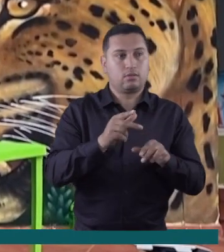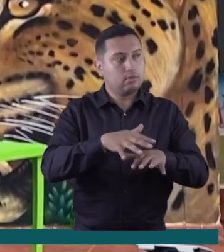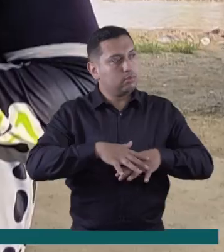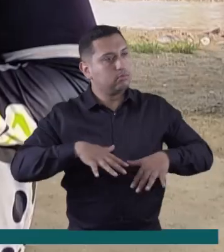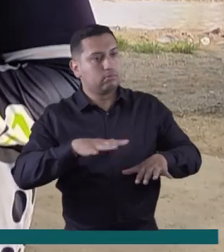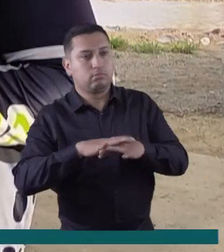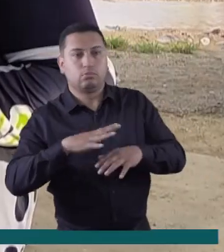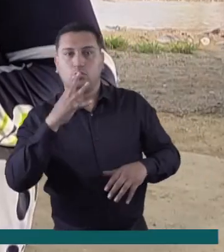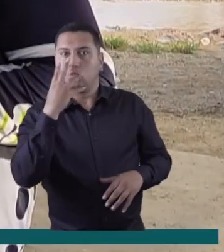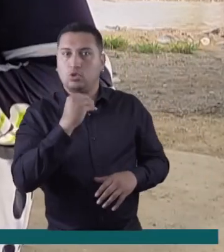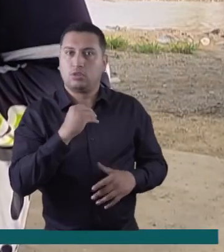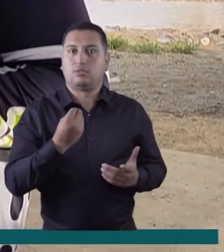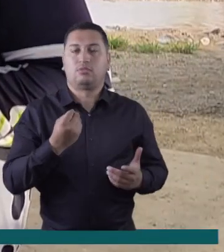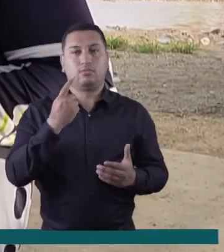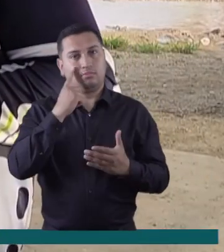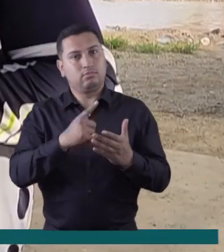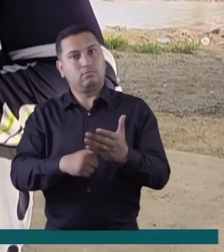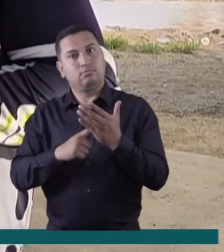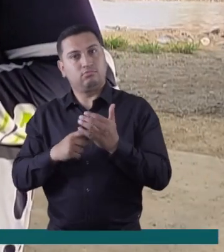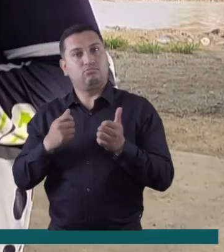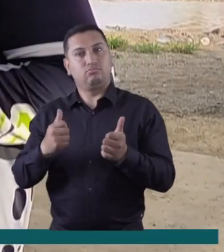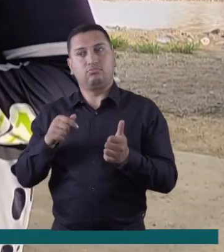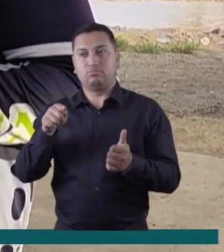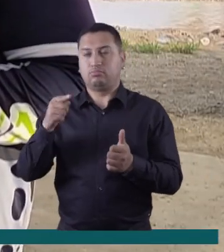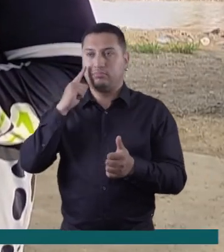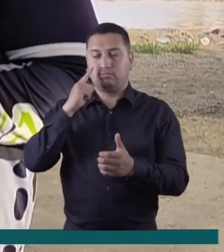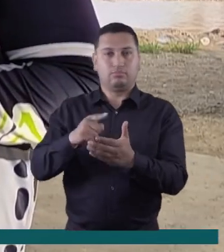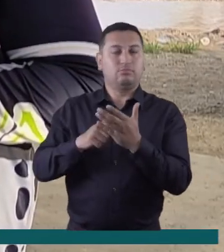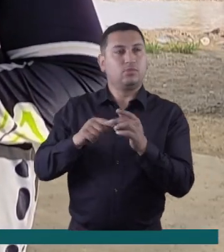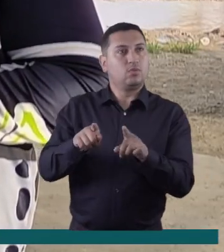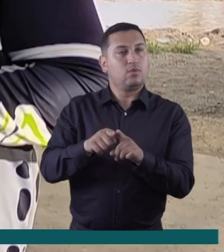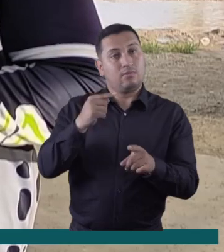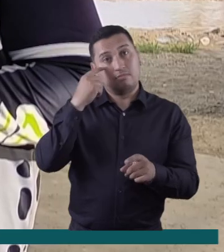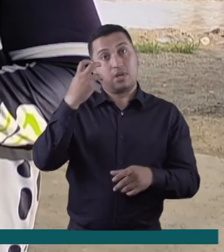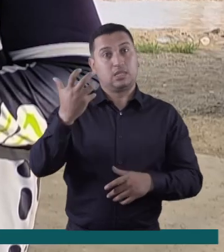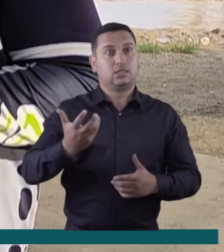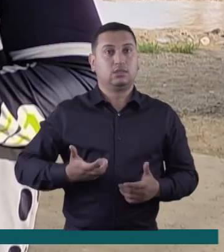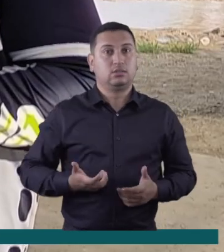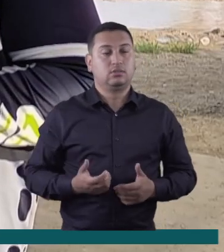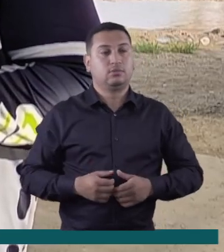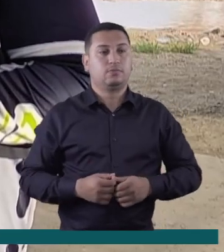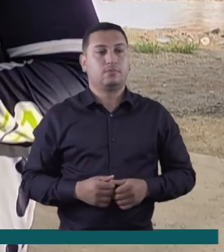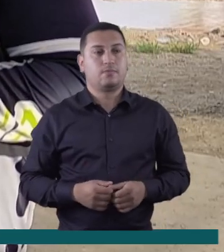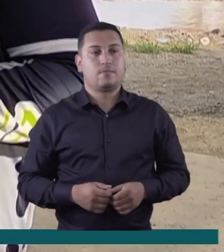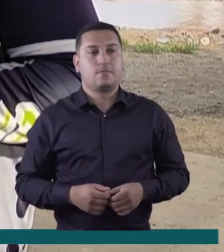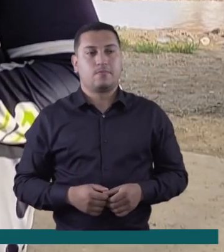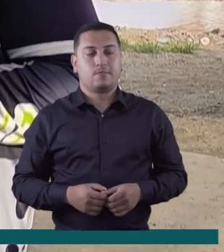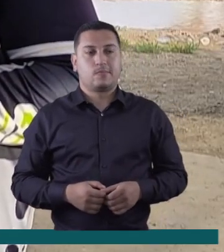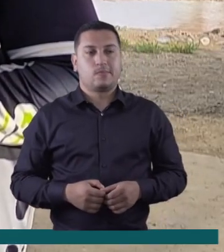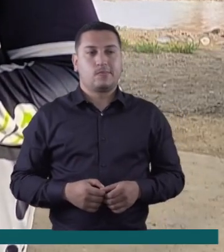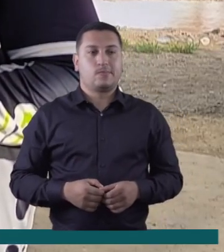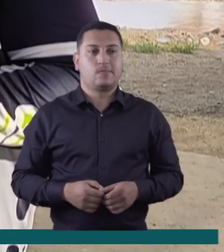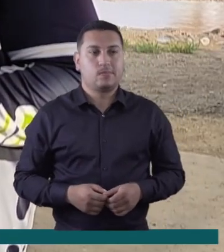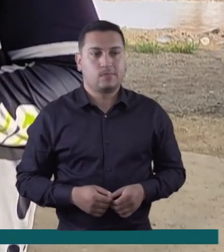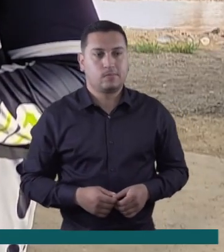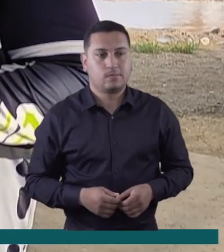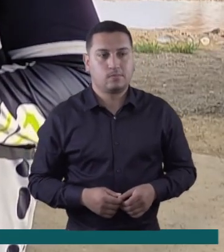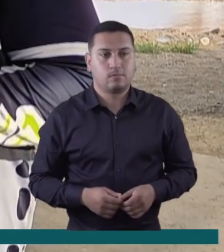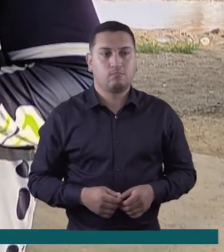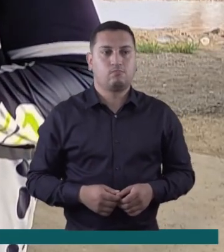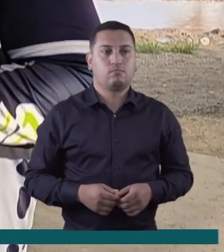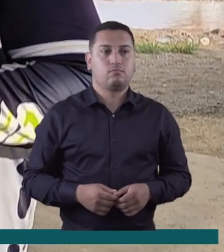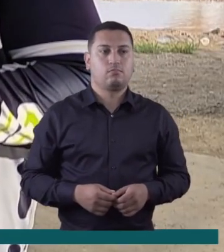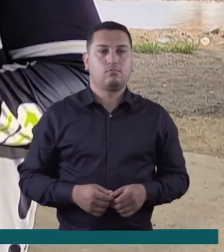arte muy bonito de embellecimiento del barrio, son unos dibujos muy llamativos por parte